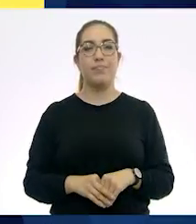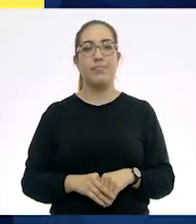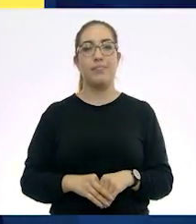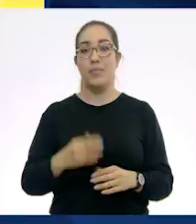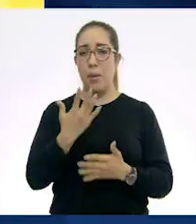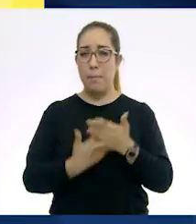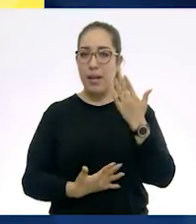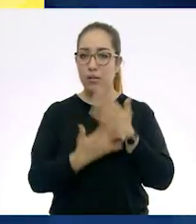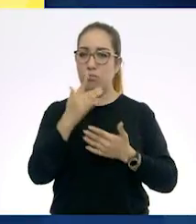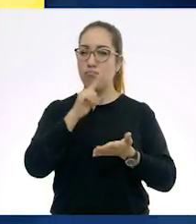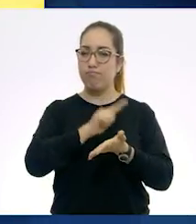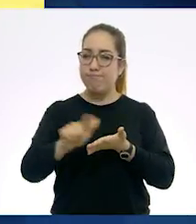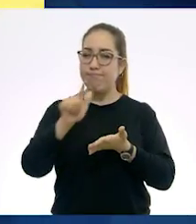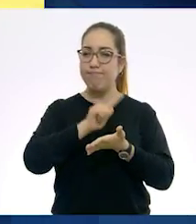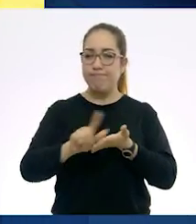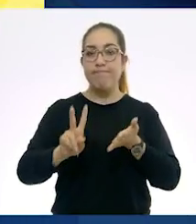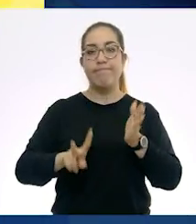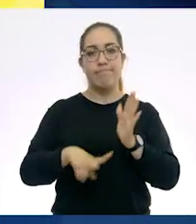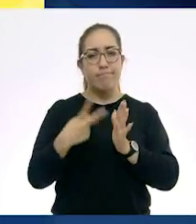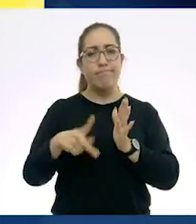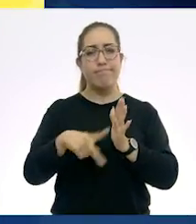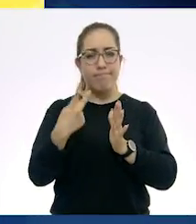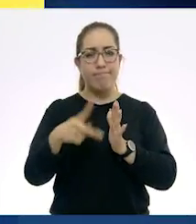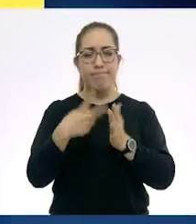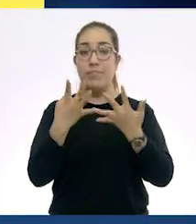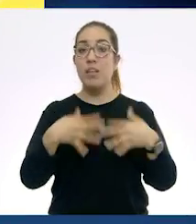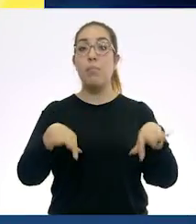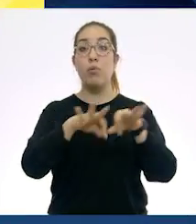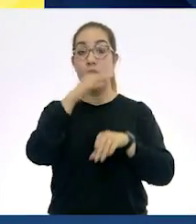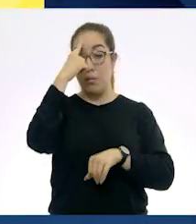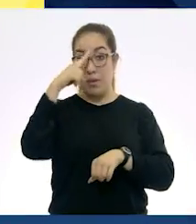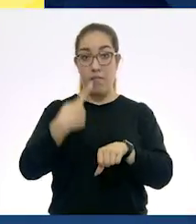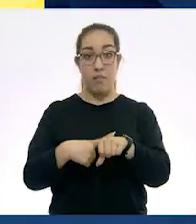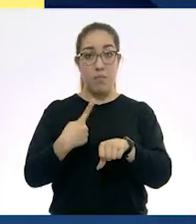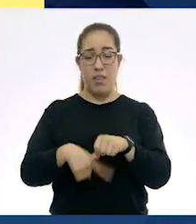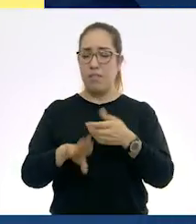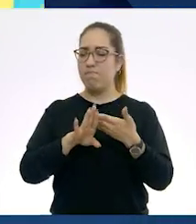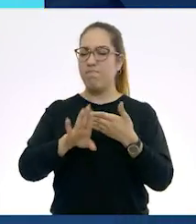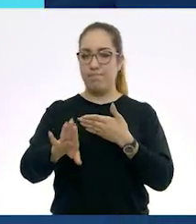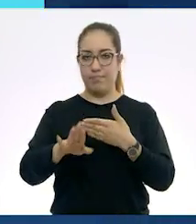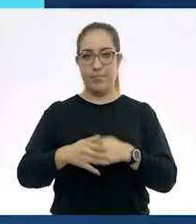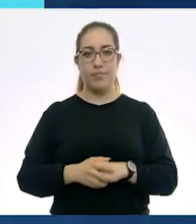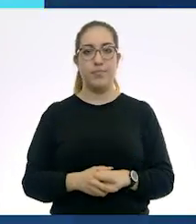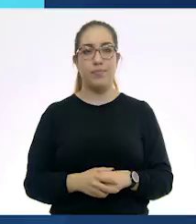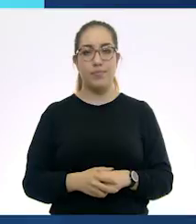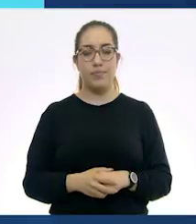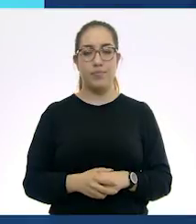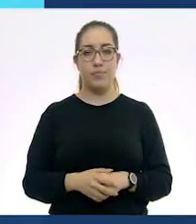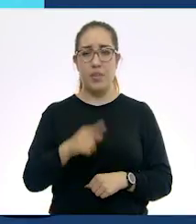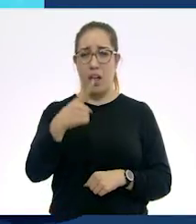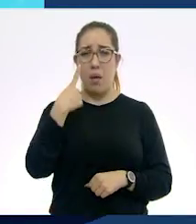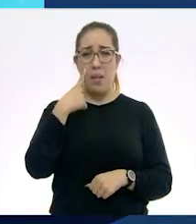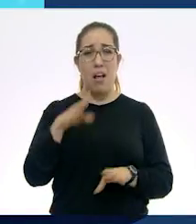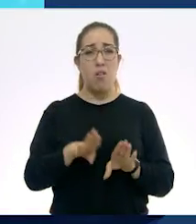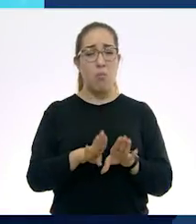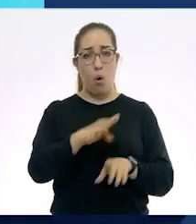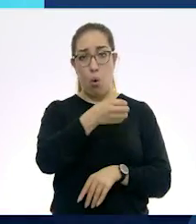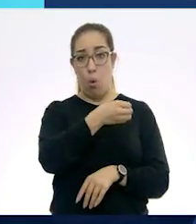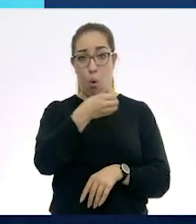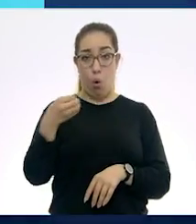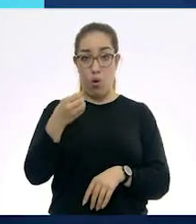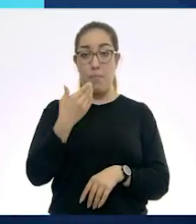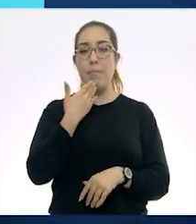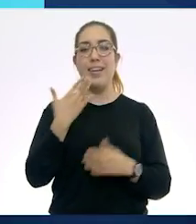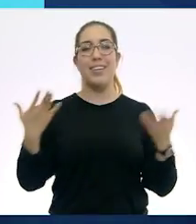Lavarnos las manos varias veces al día es importante para prevenir cualquier enfermedad. Sigue estos pasos para